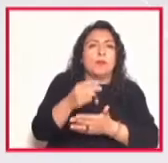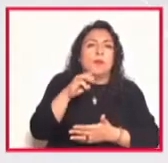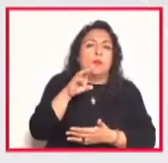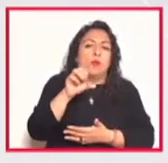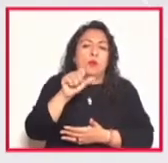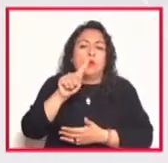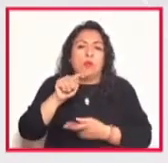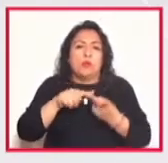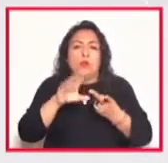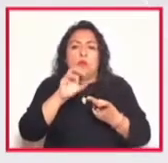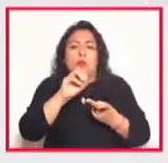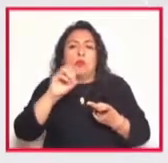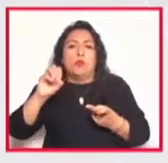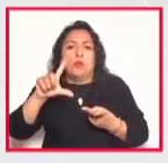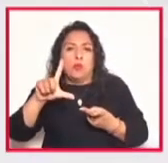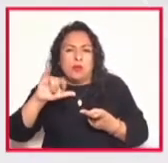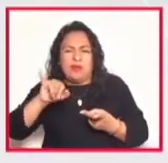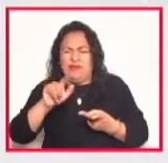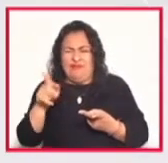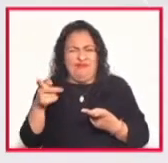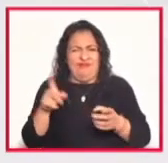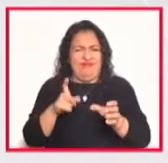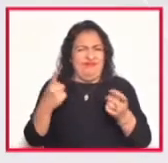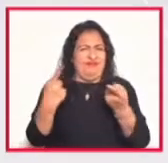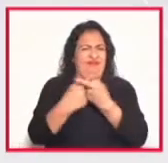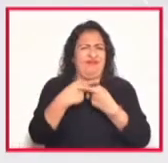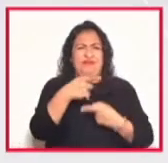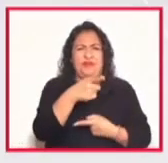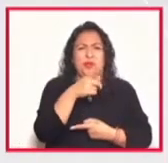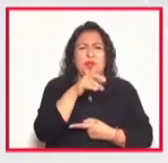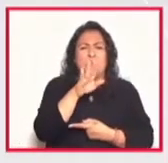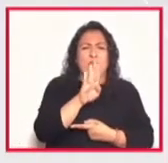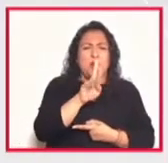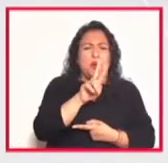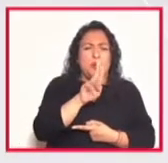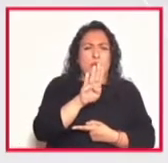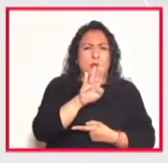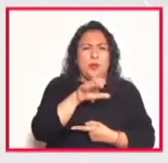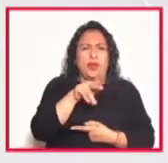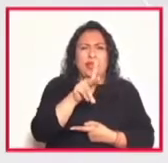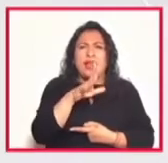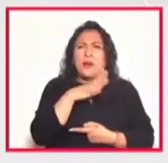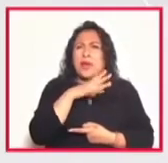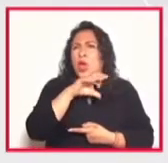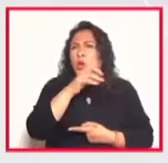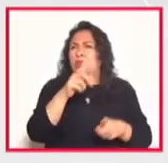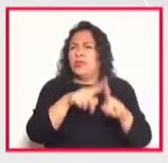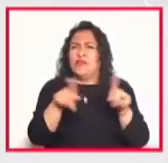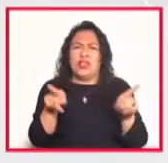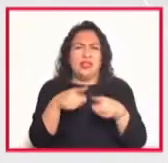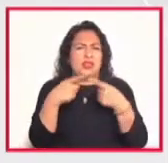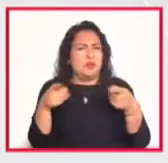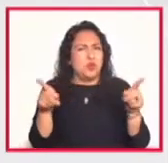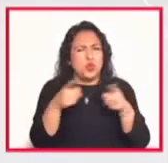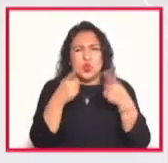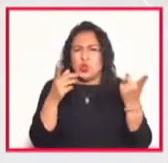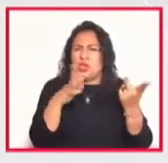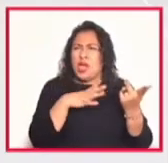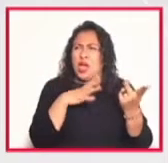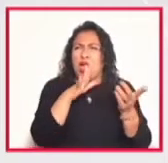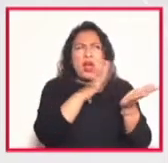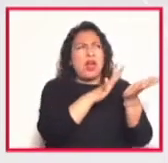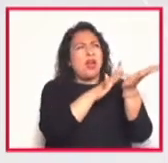jazz lo cual no tenía nada que ver porque Brubeck mezclaba otro tipo de música y tenía unas influencias